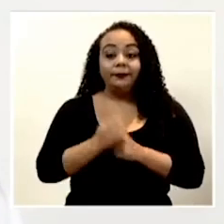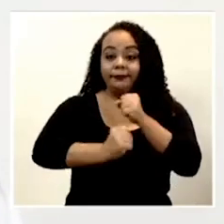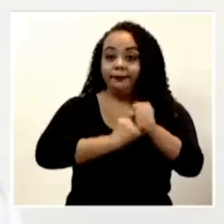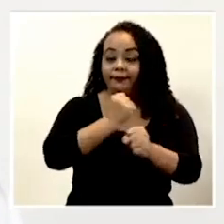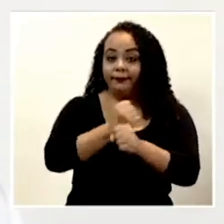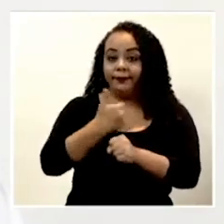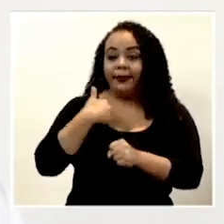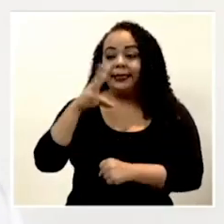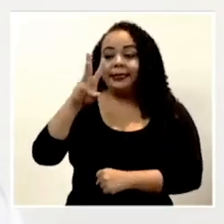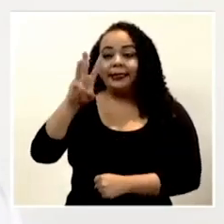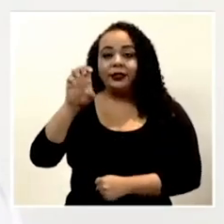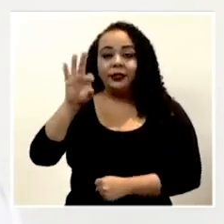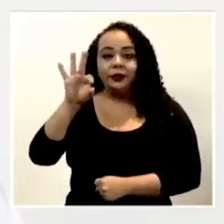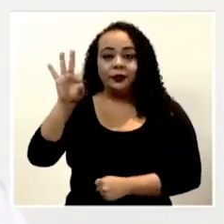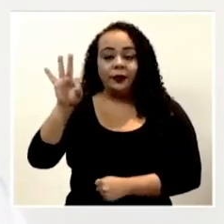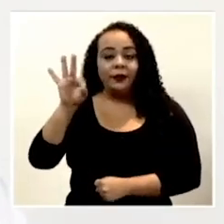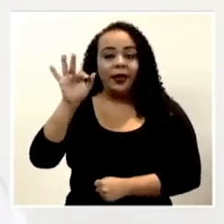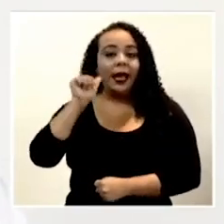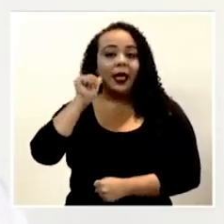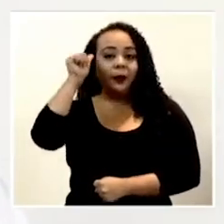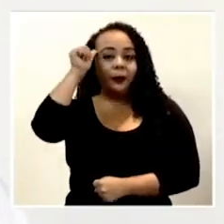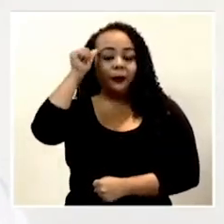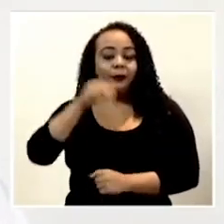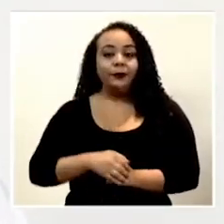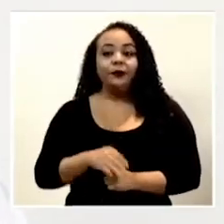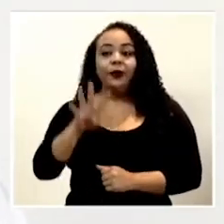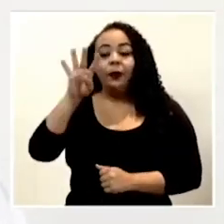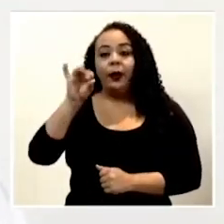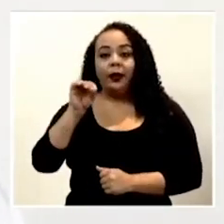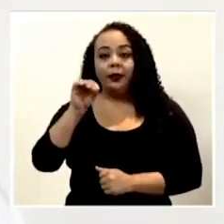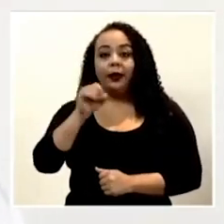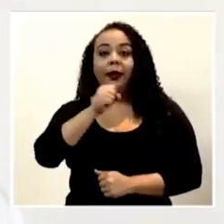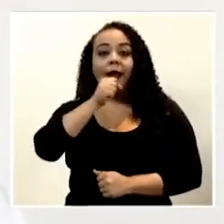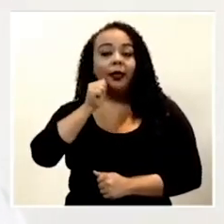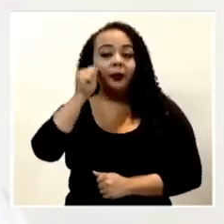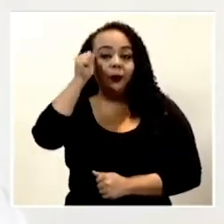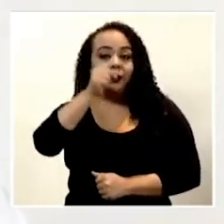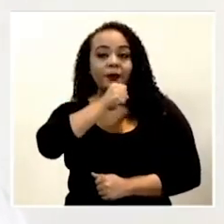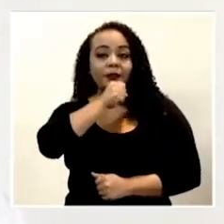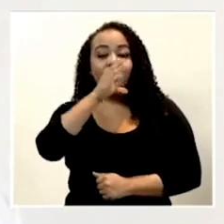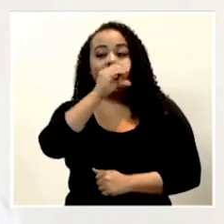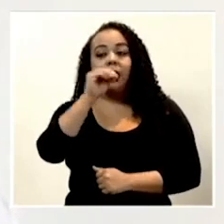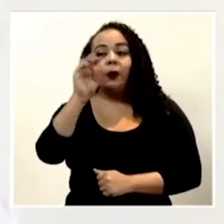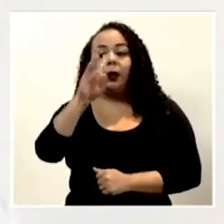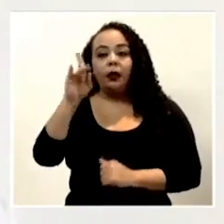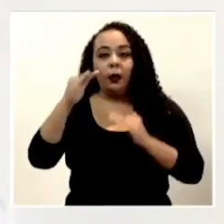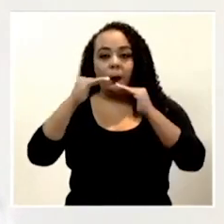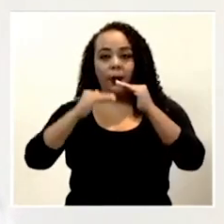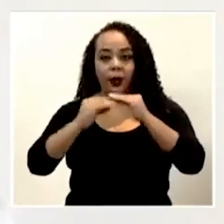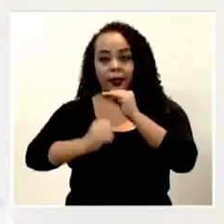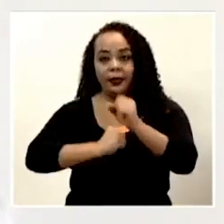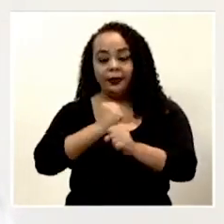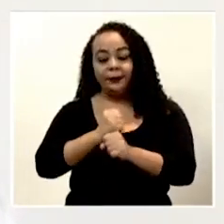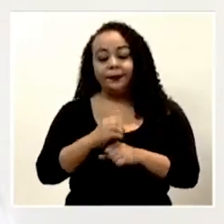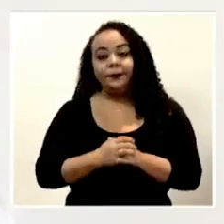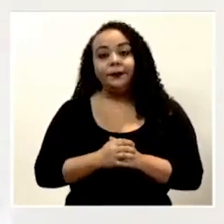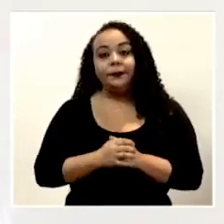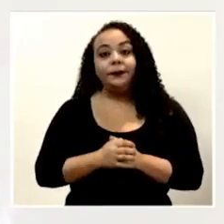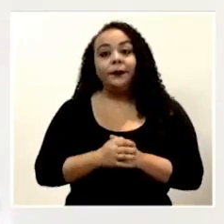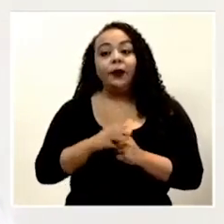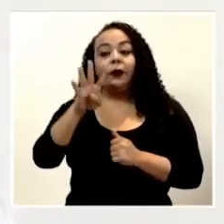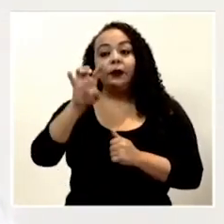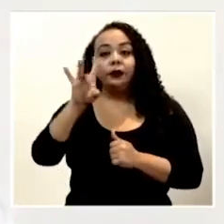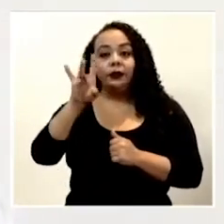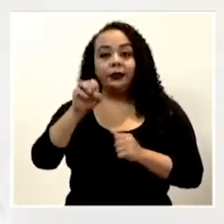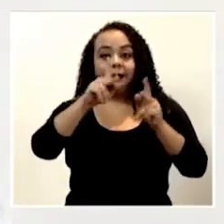tenemos 699 adultos, 40 personas mayores y 41 menores de edad. Se registran 480